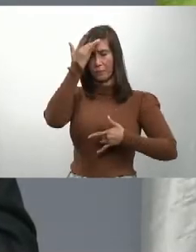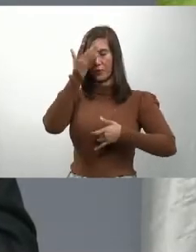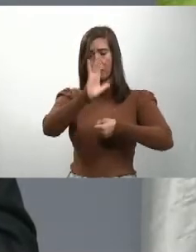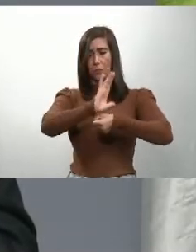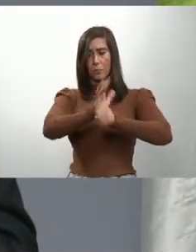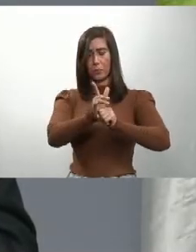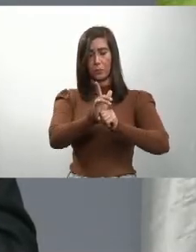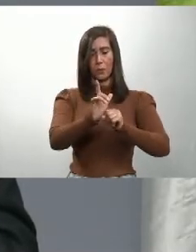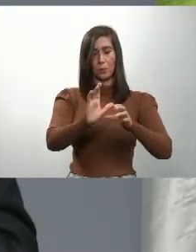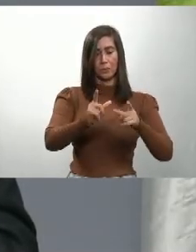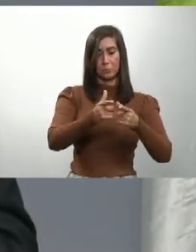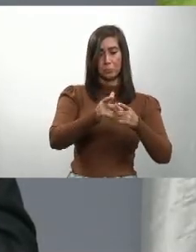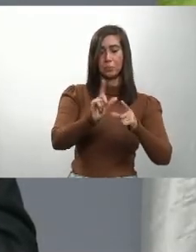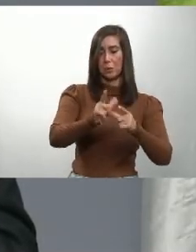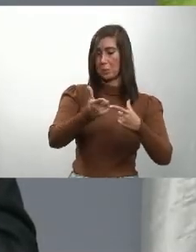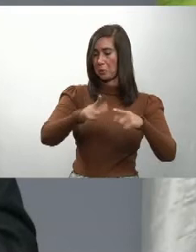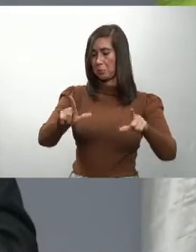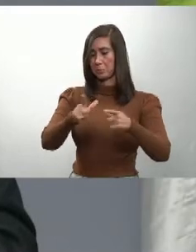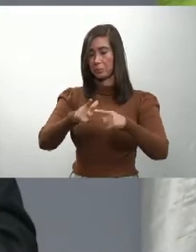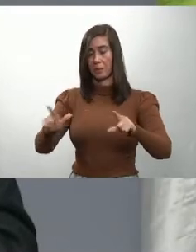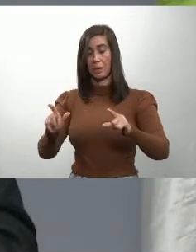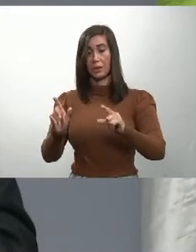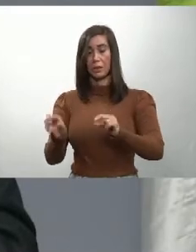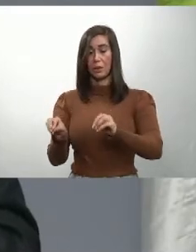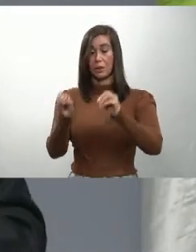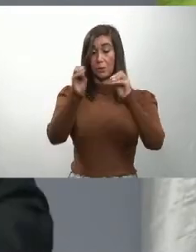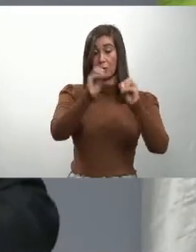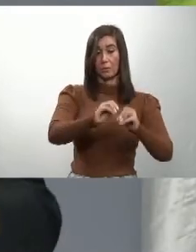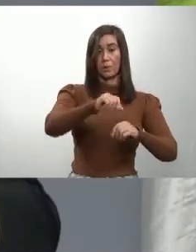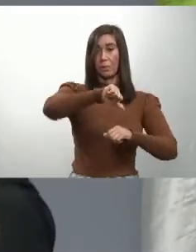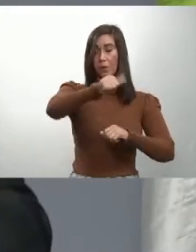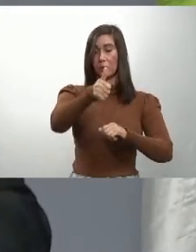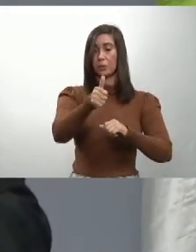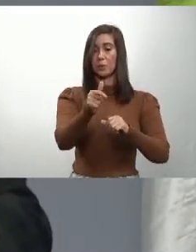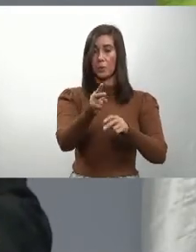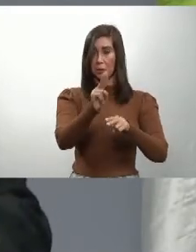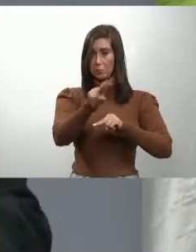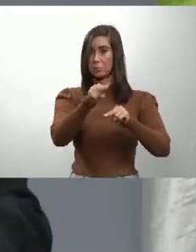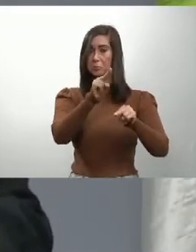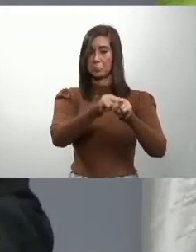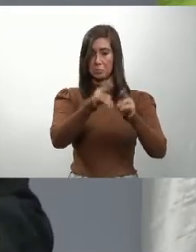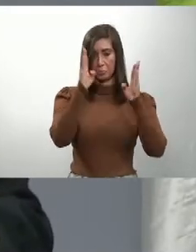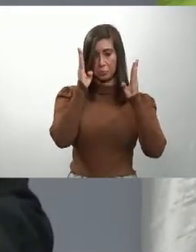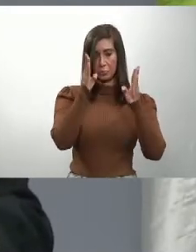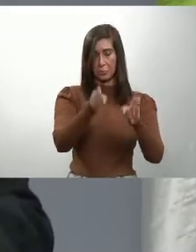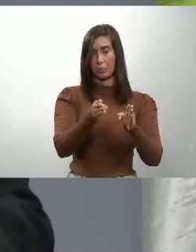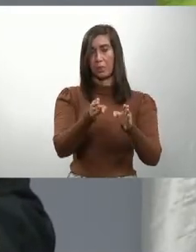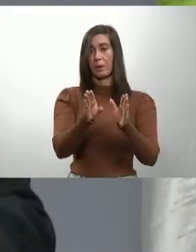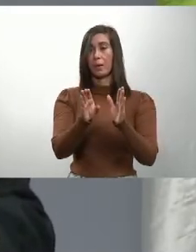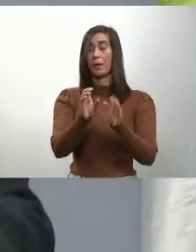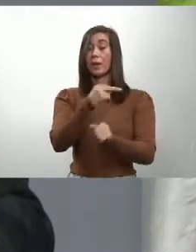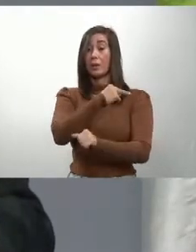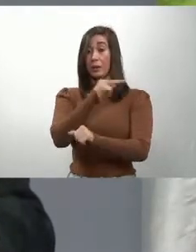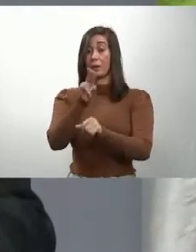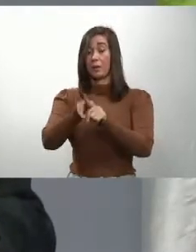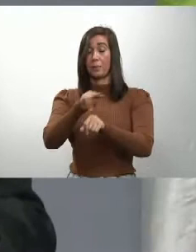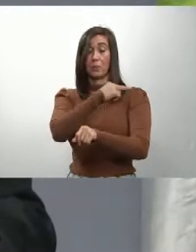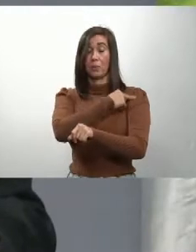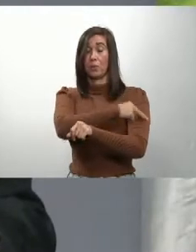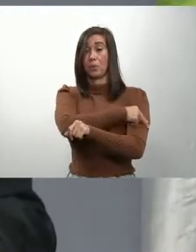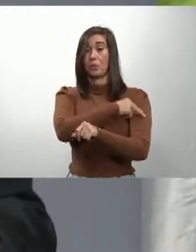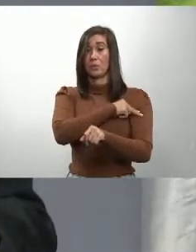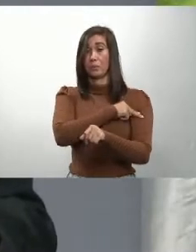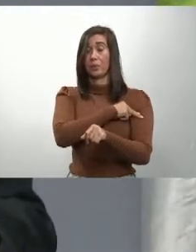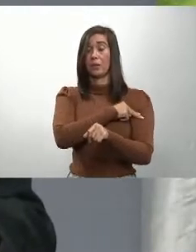pasando a los sistemas regulares de atención, como es el hospital y siglo